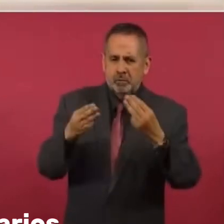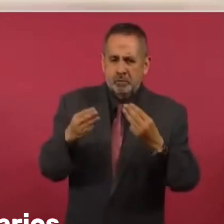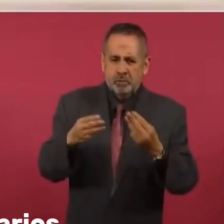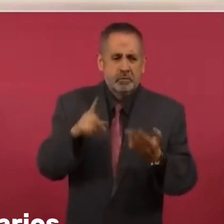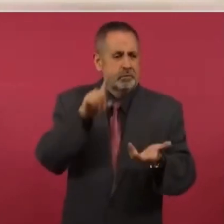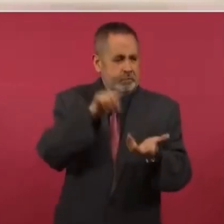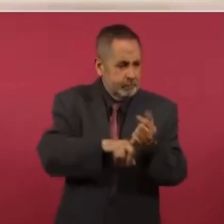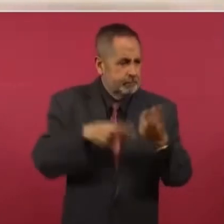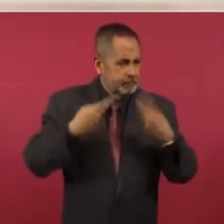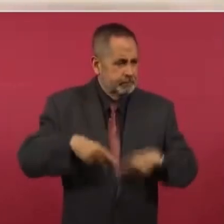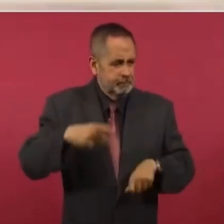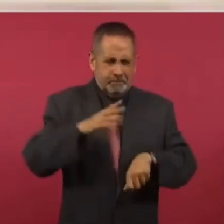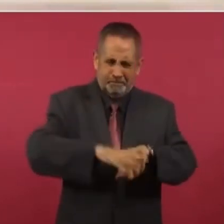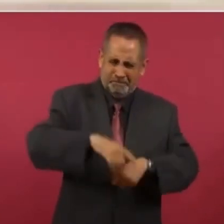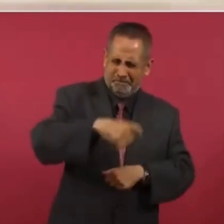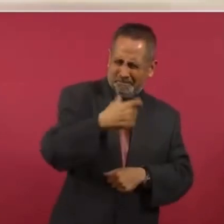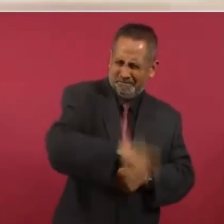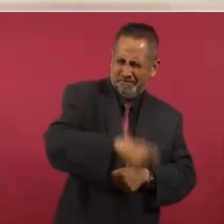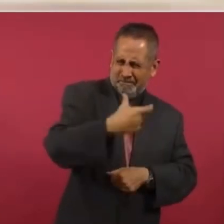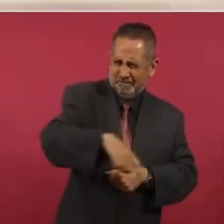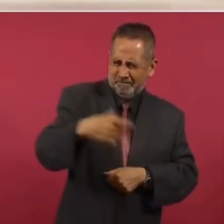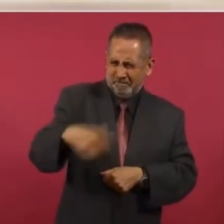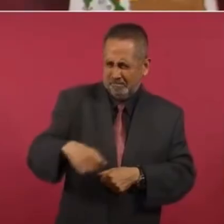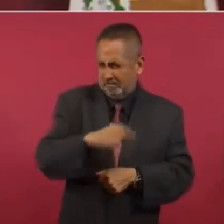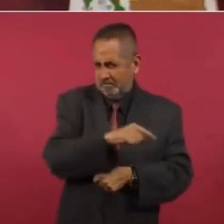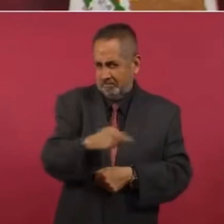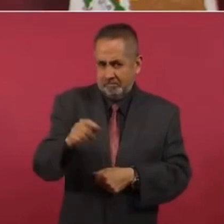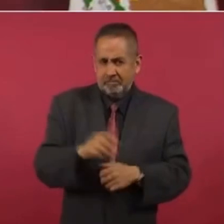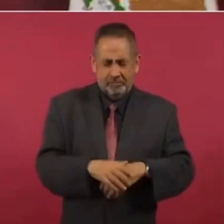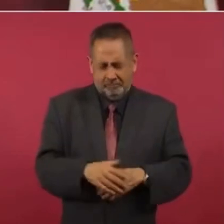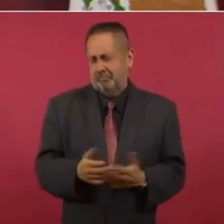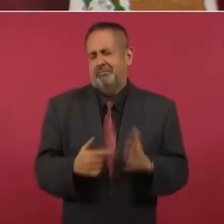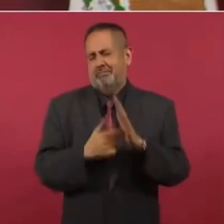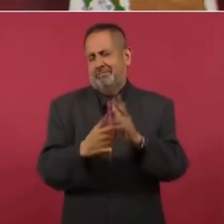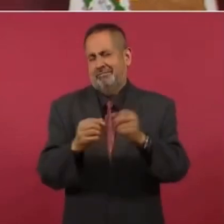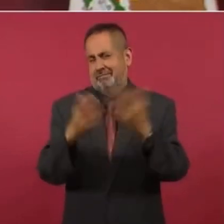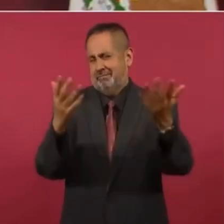multimillonarios, más claro, que no,